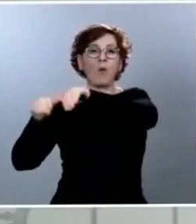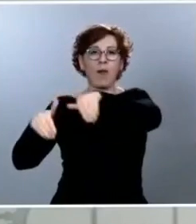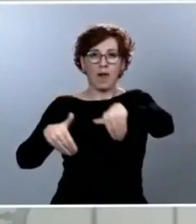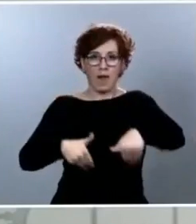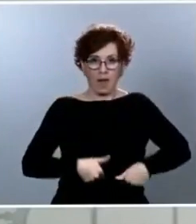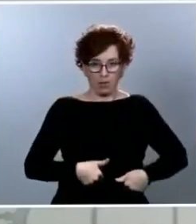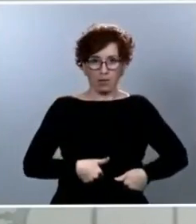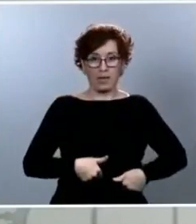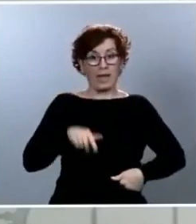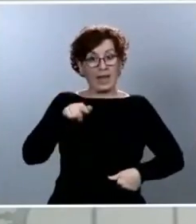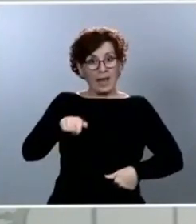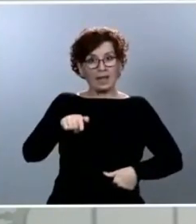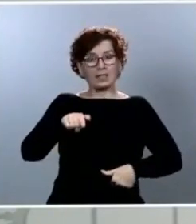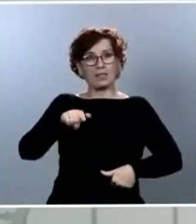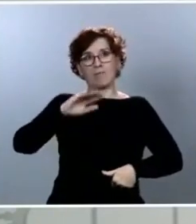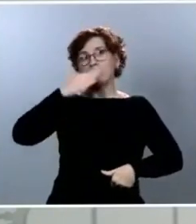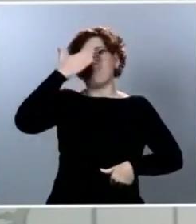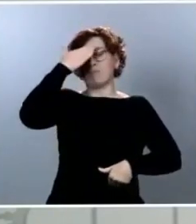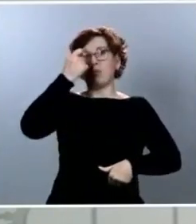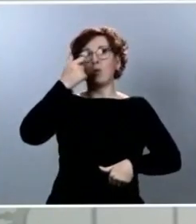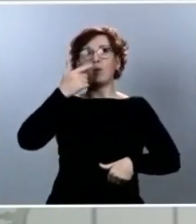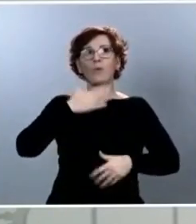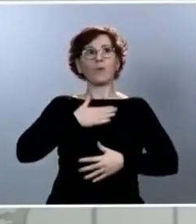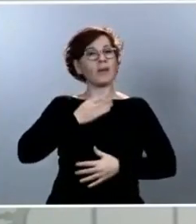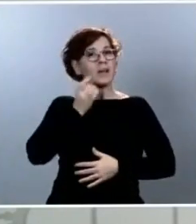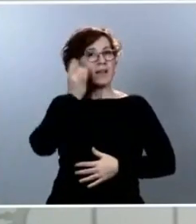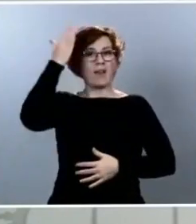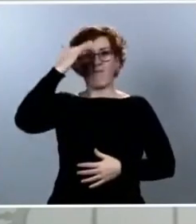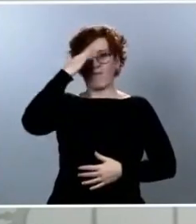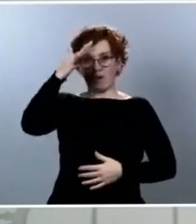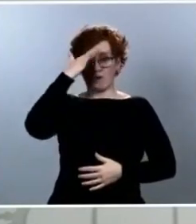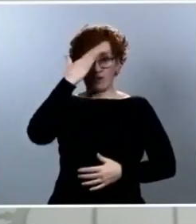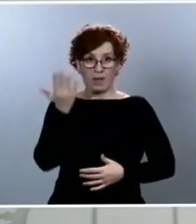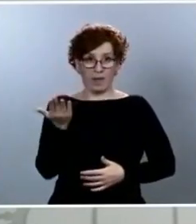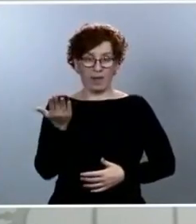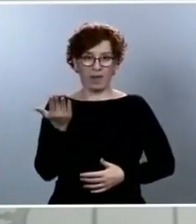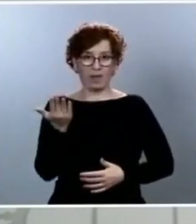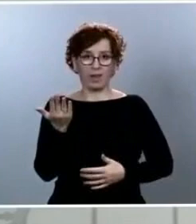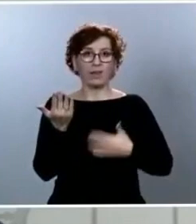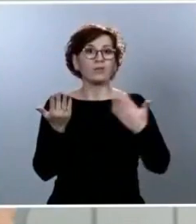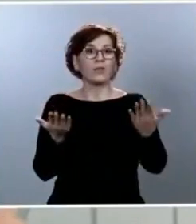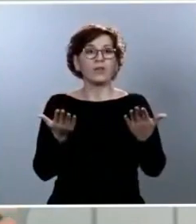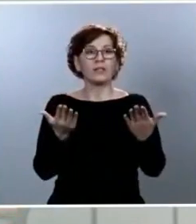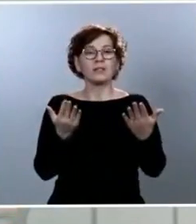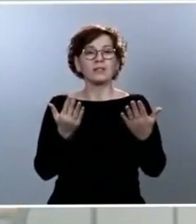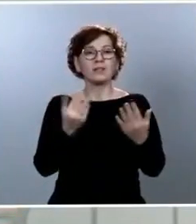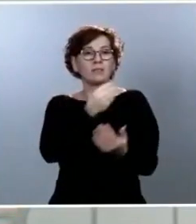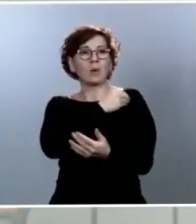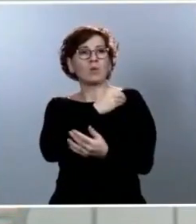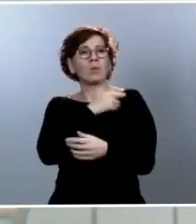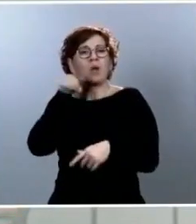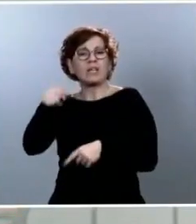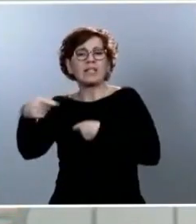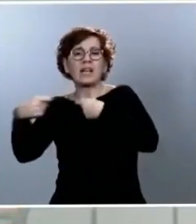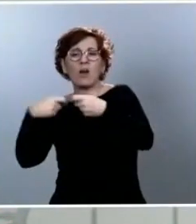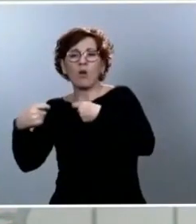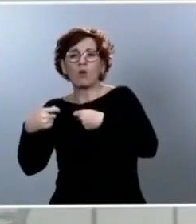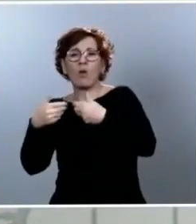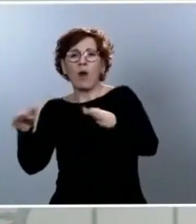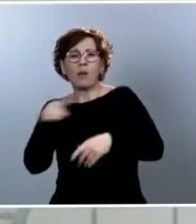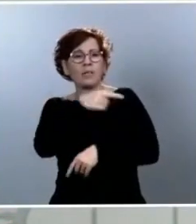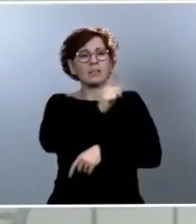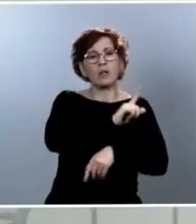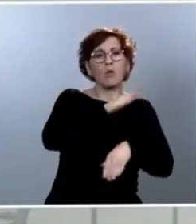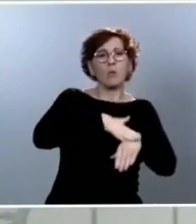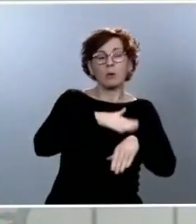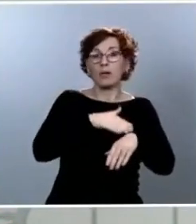y por eso no puedo responder a por qué no podemos abrir este negocio o abrir este otro. Los vamos a abrir. Se